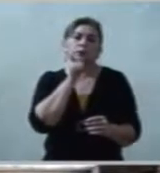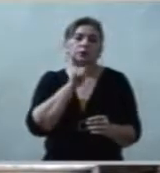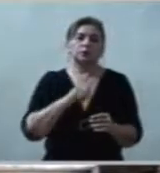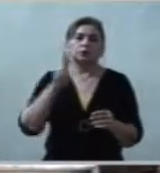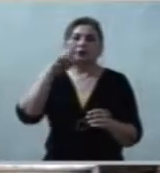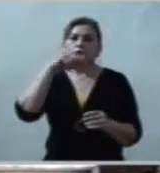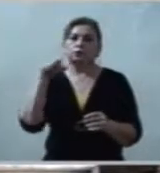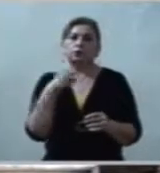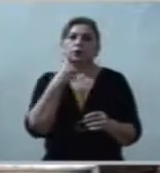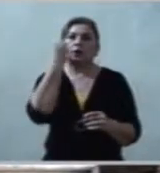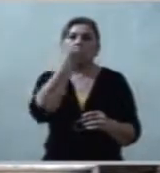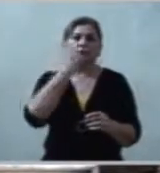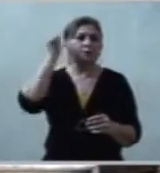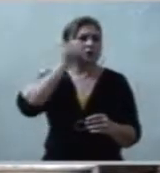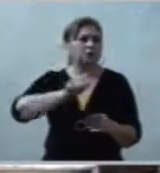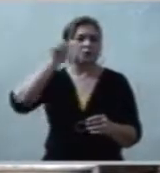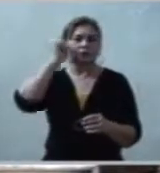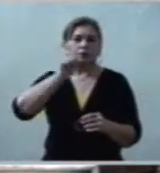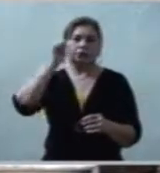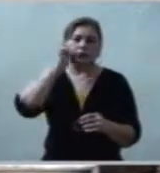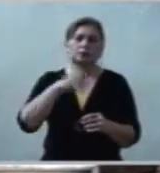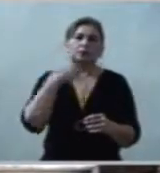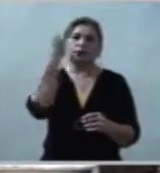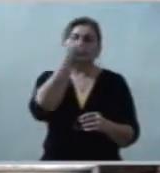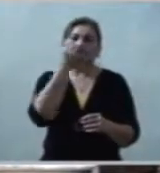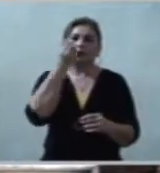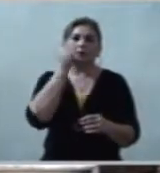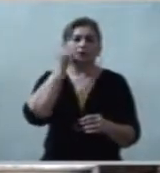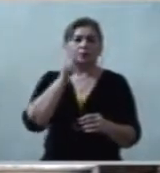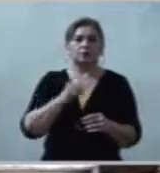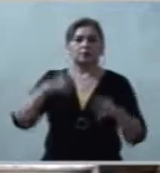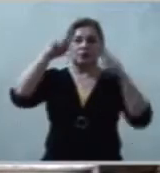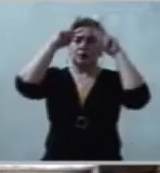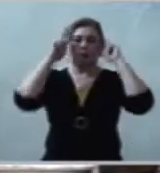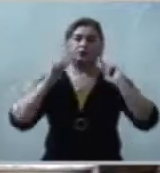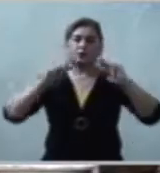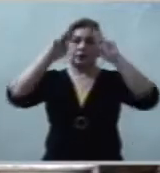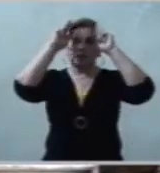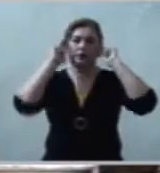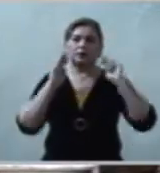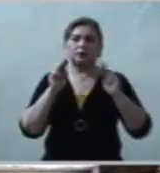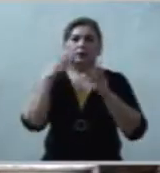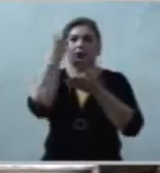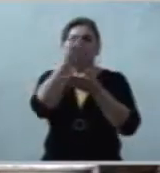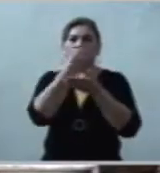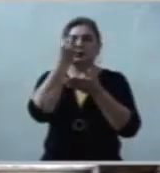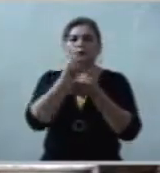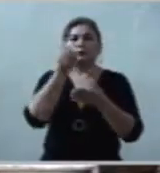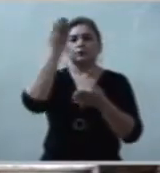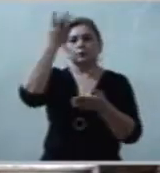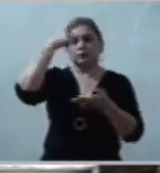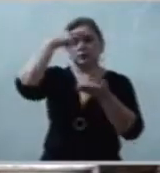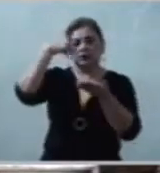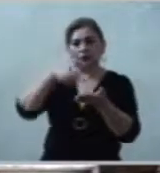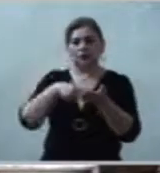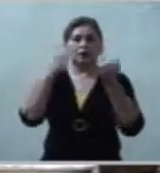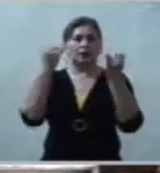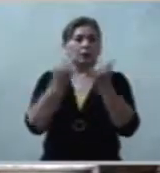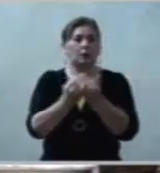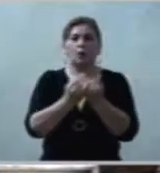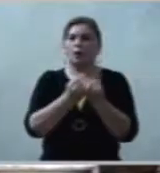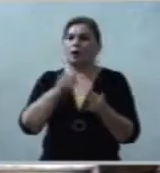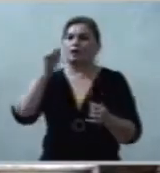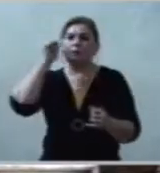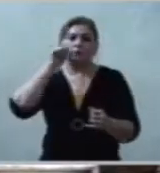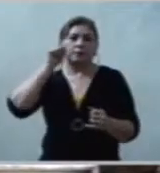a la Virgen María, porque ella creyó. A ella también le dijo